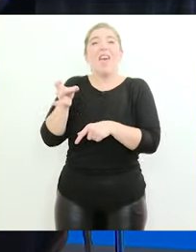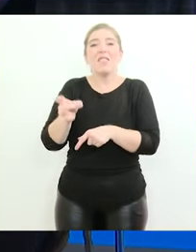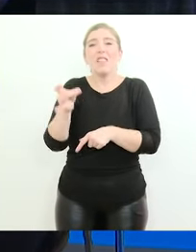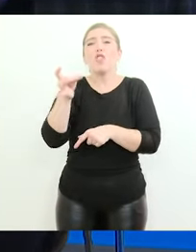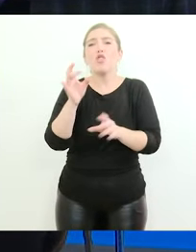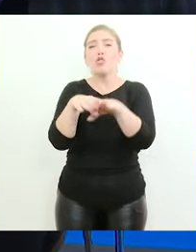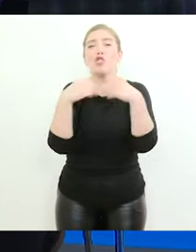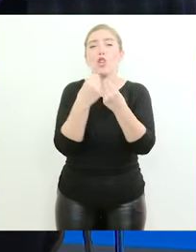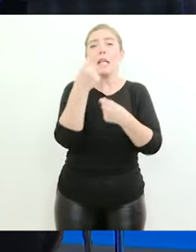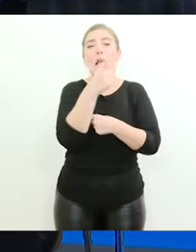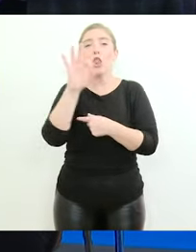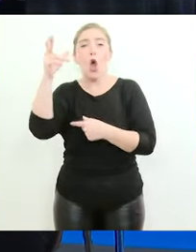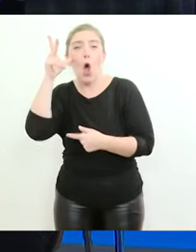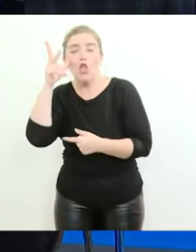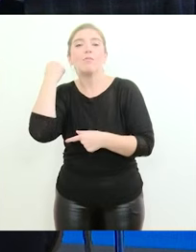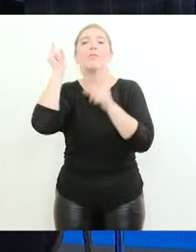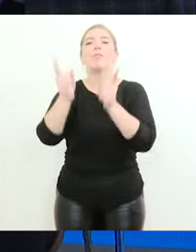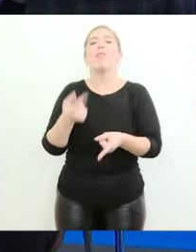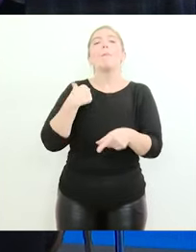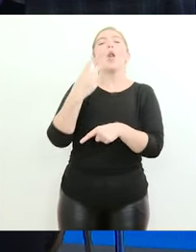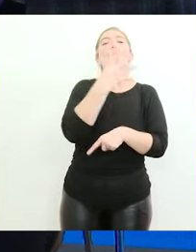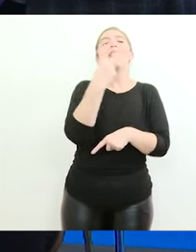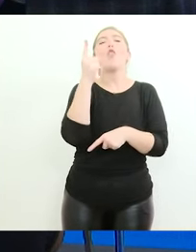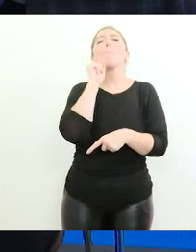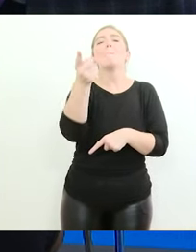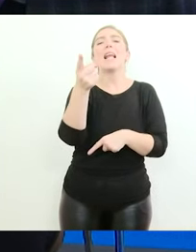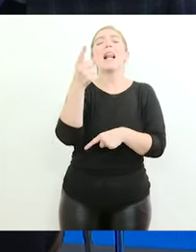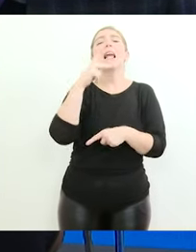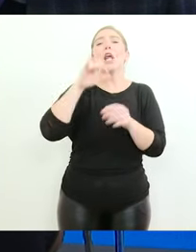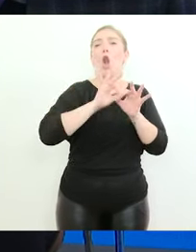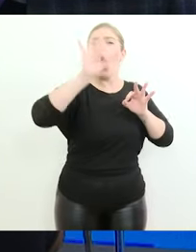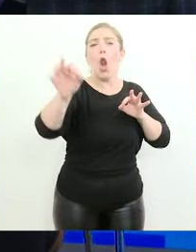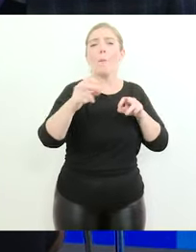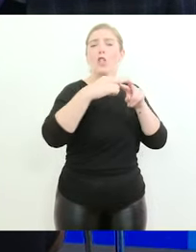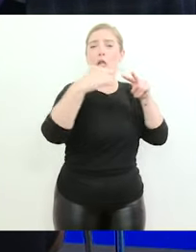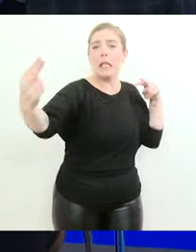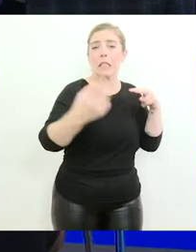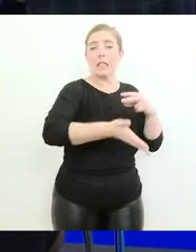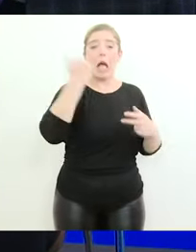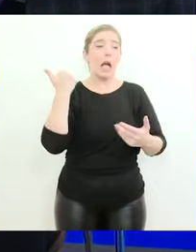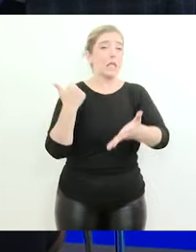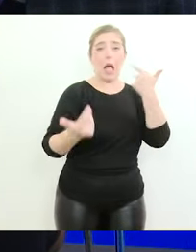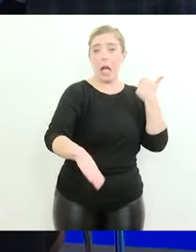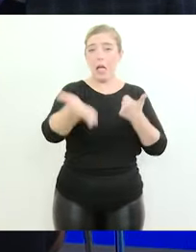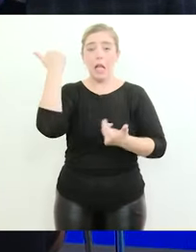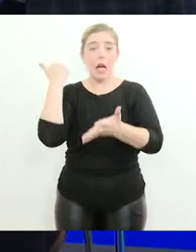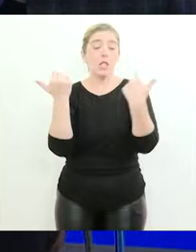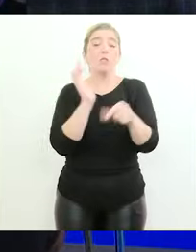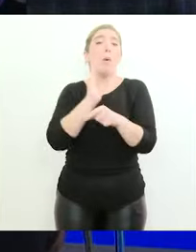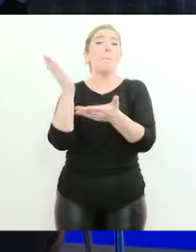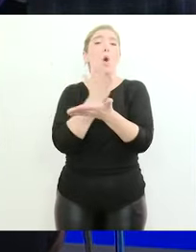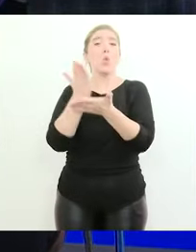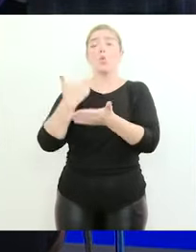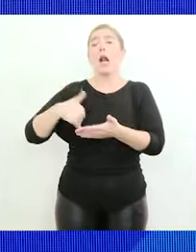sino que además se desmontaron 42.000 kilómetros de vías desconectando definitivamente a gran parte de la producción